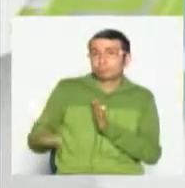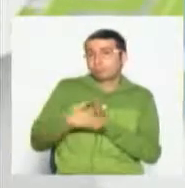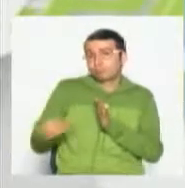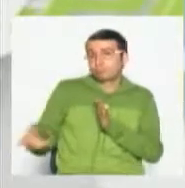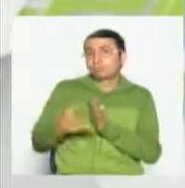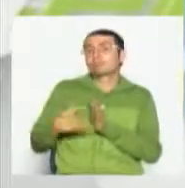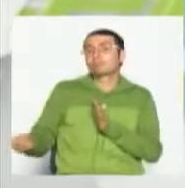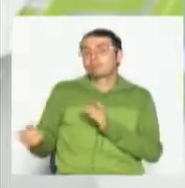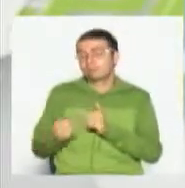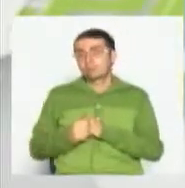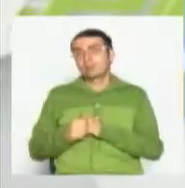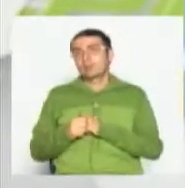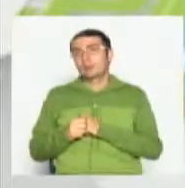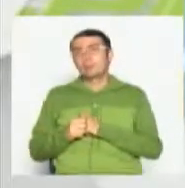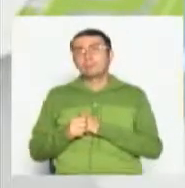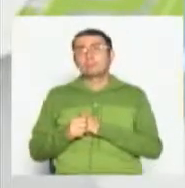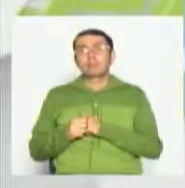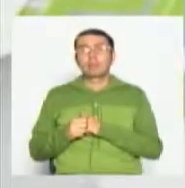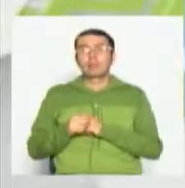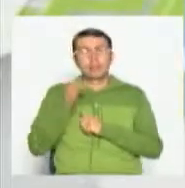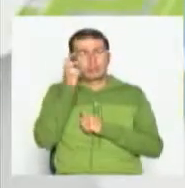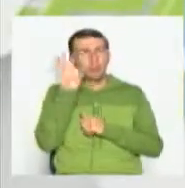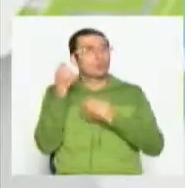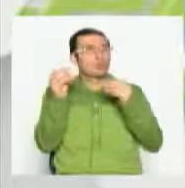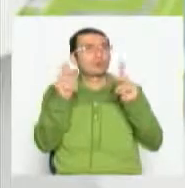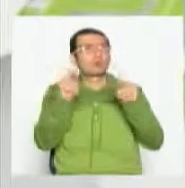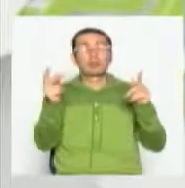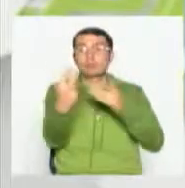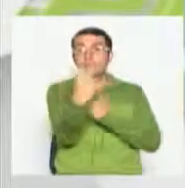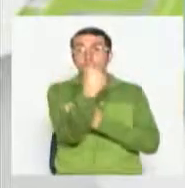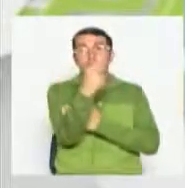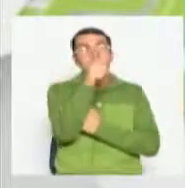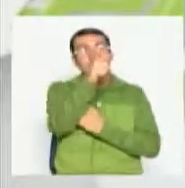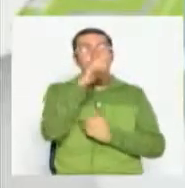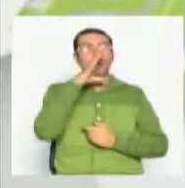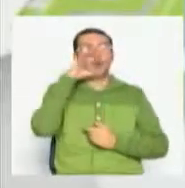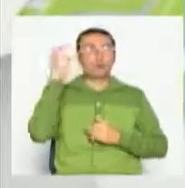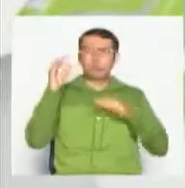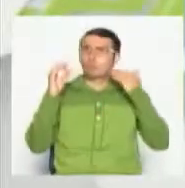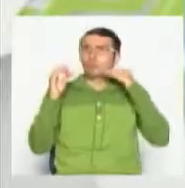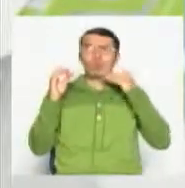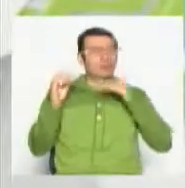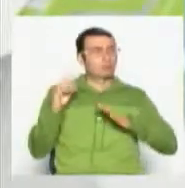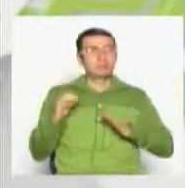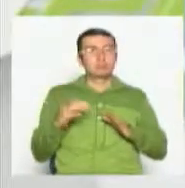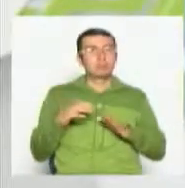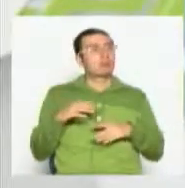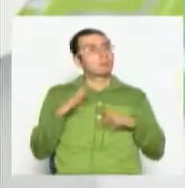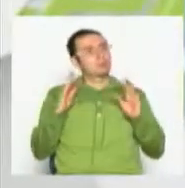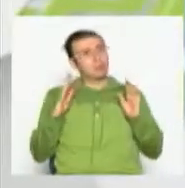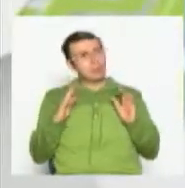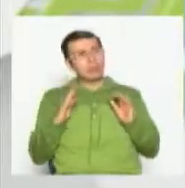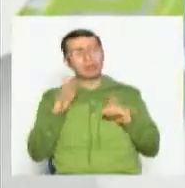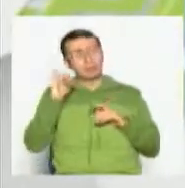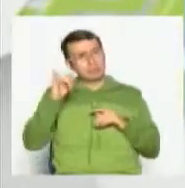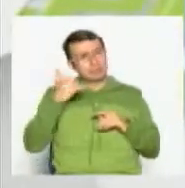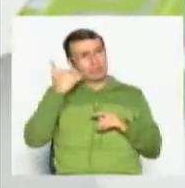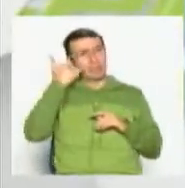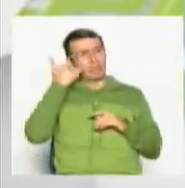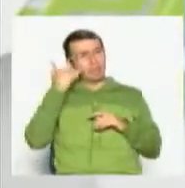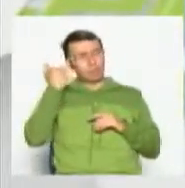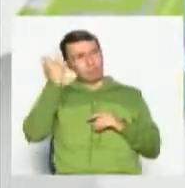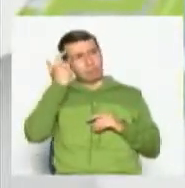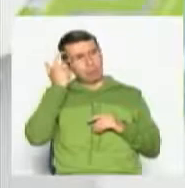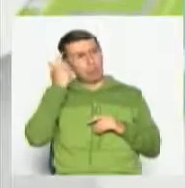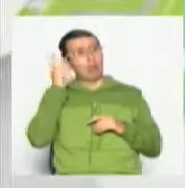Supongamos, pues ahora muchos de los que nos están viendo son señores y señoras que apenas vienen a conocer un tal teléfono inteligente, ¿cierto?